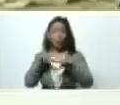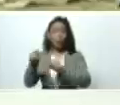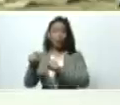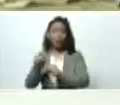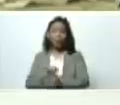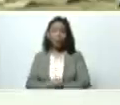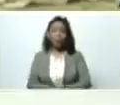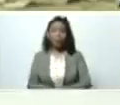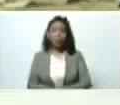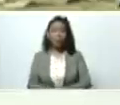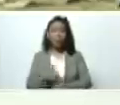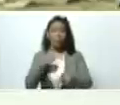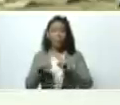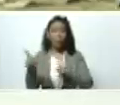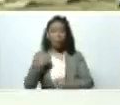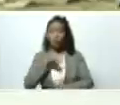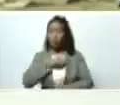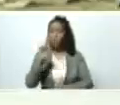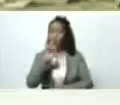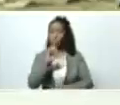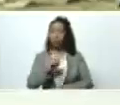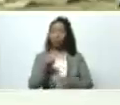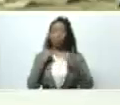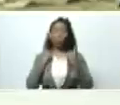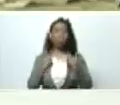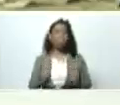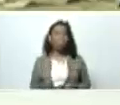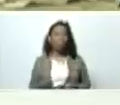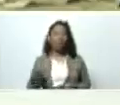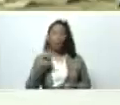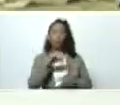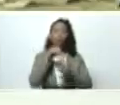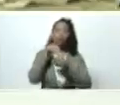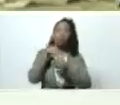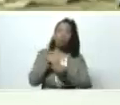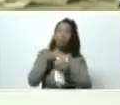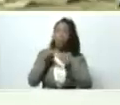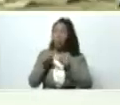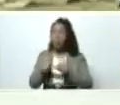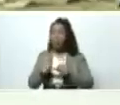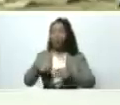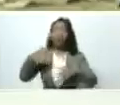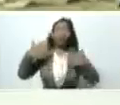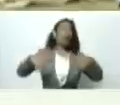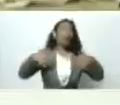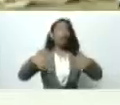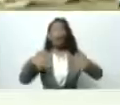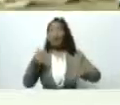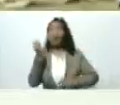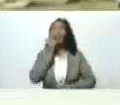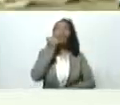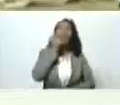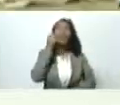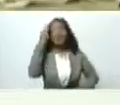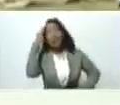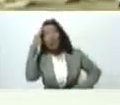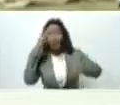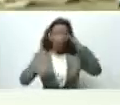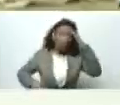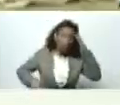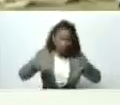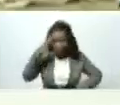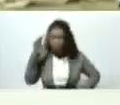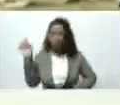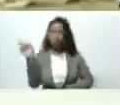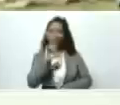pero nosotros no descansamos no nos quedamos en el ayayay no nos quejamos no nos quejamos ni nos